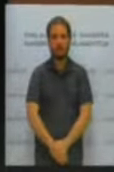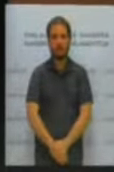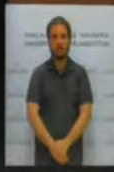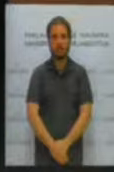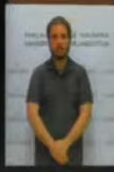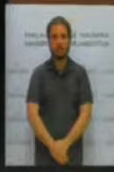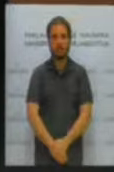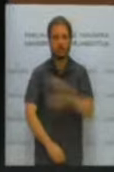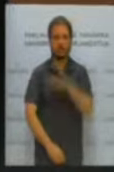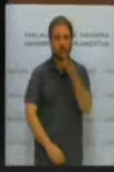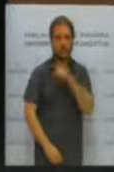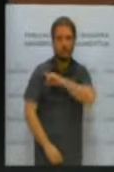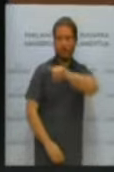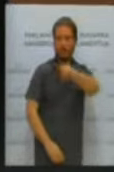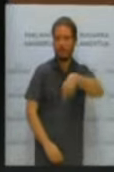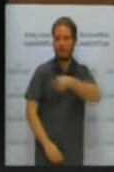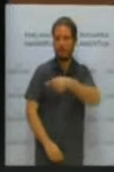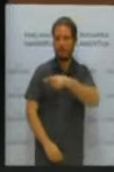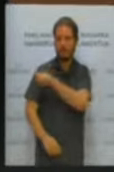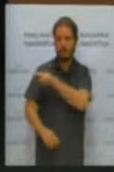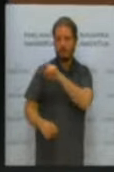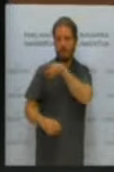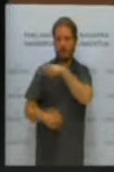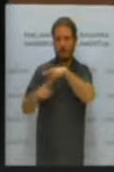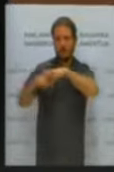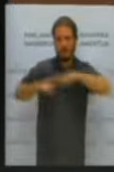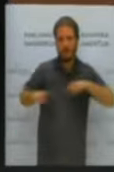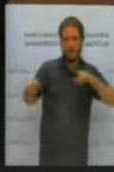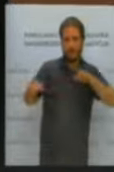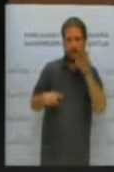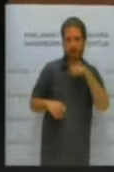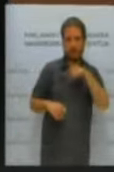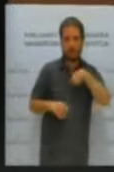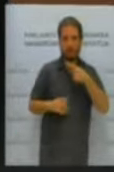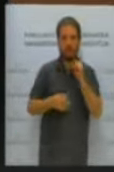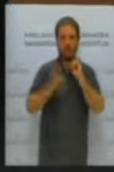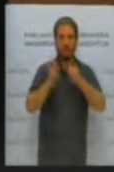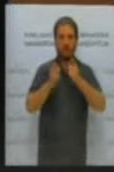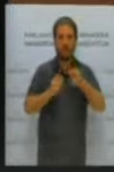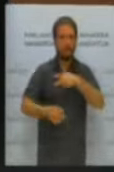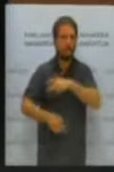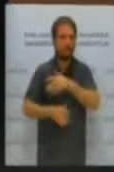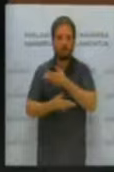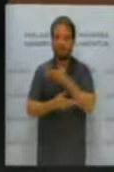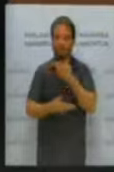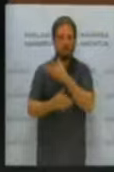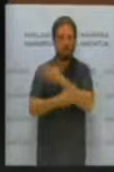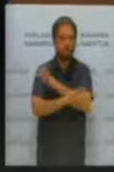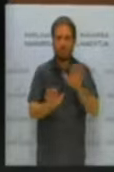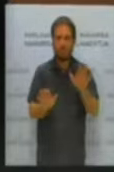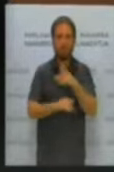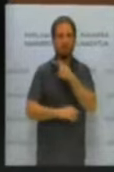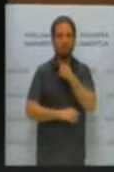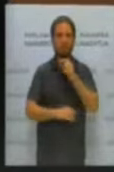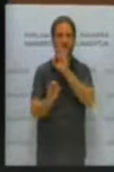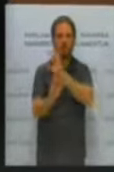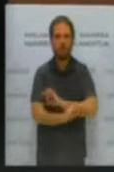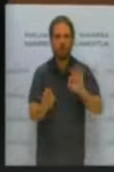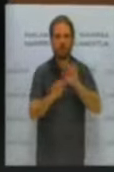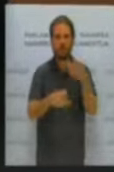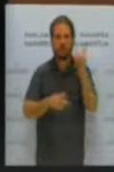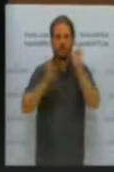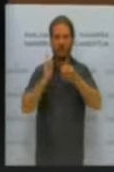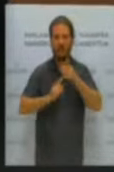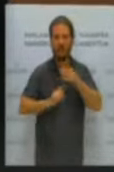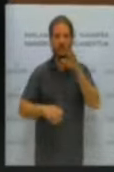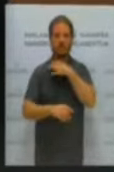Porque a nosotros, a diferencia de ustedes, no nos gusta ninguna dictadura. Ninguna. No nos gusta ningún dictador.